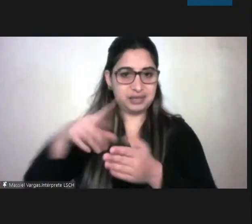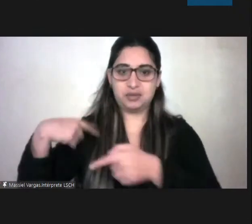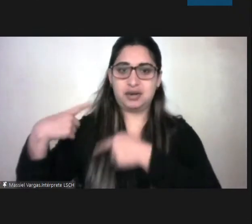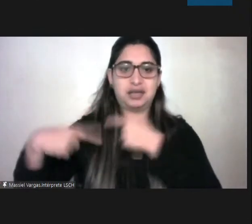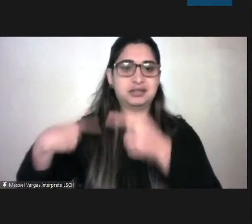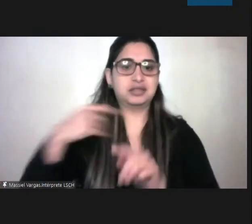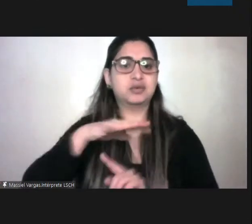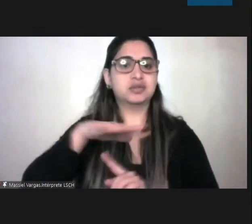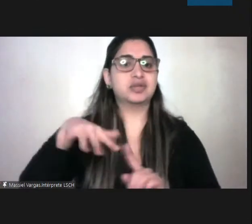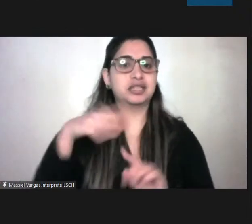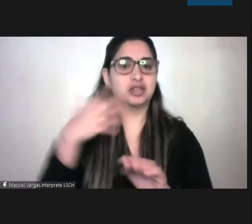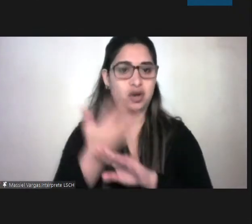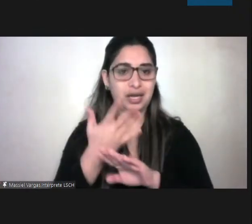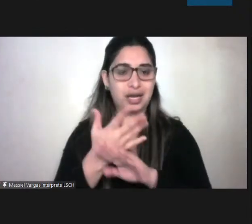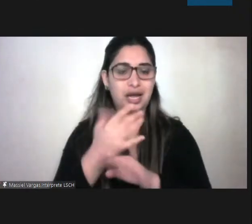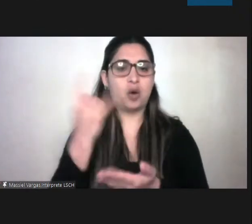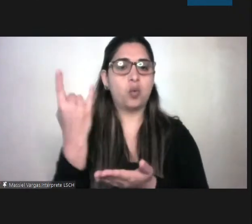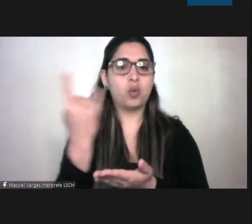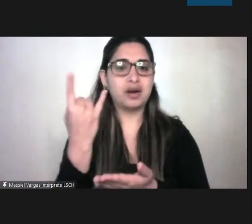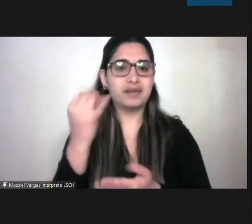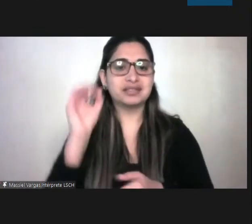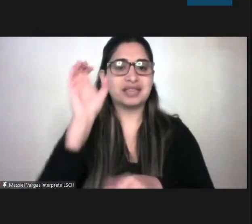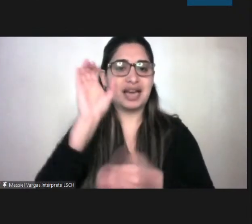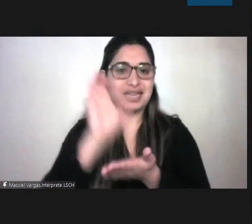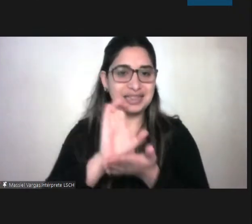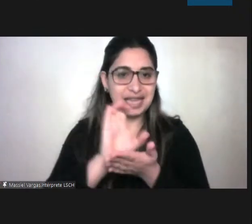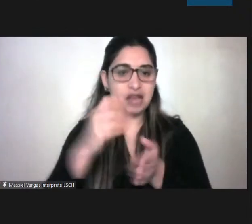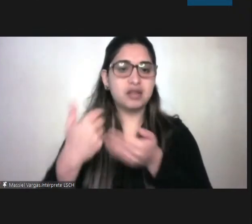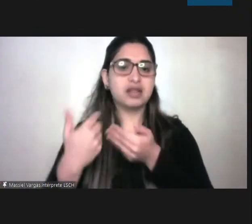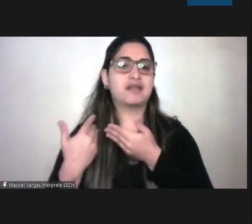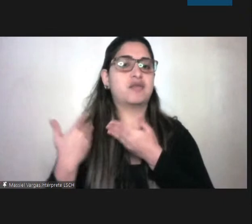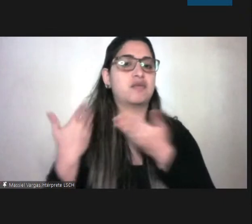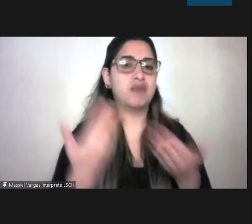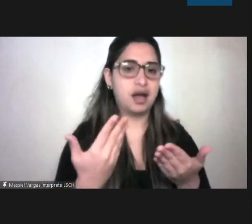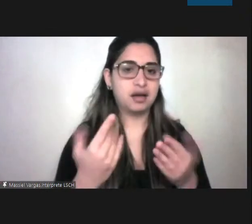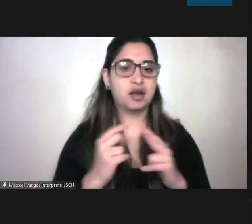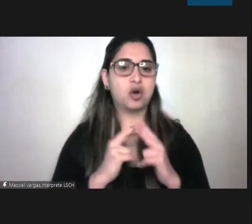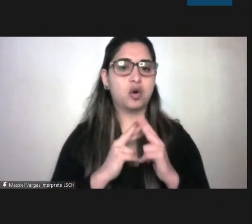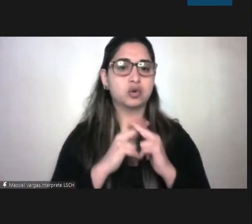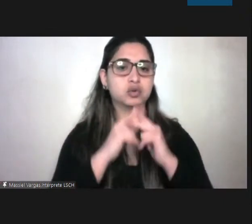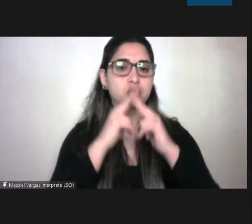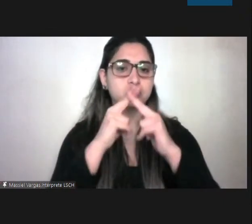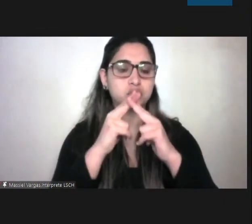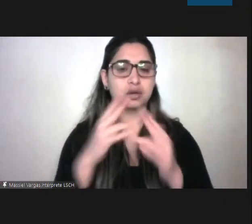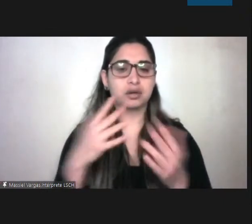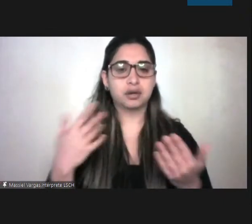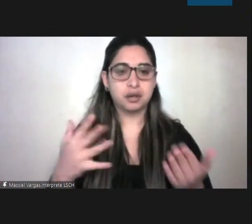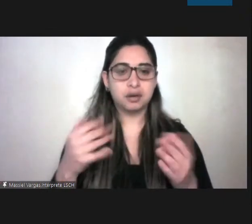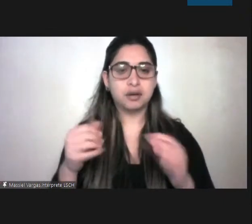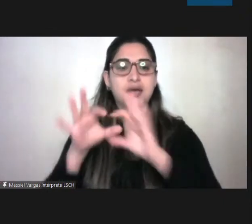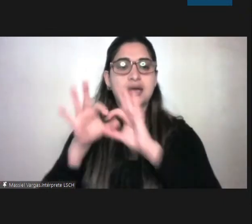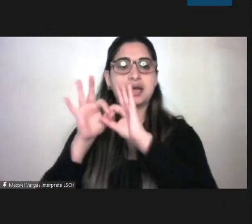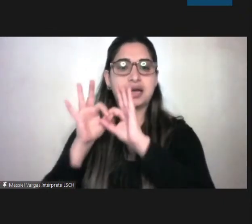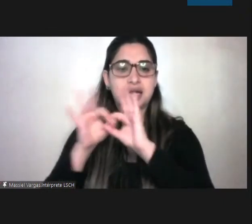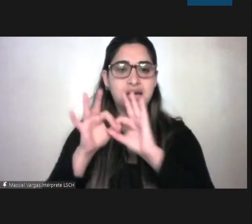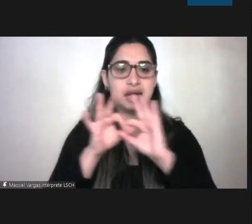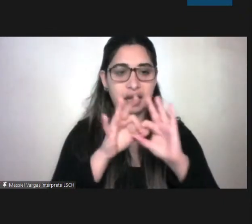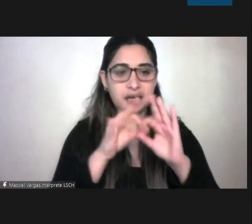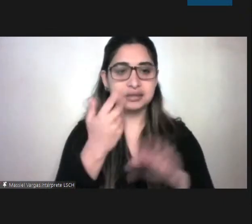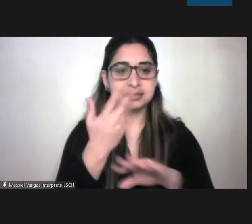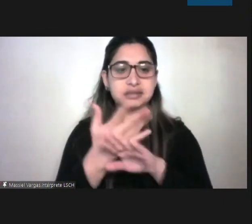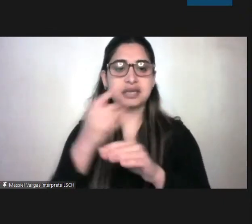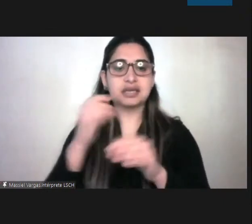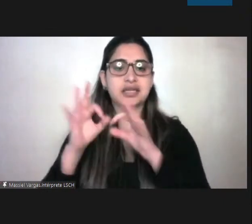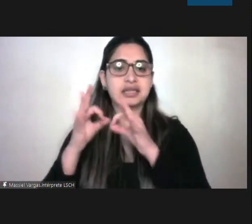debemos aportar en esa construcción gracias gracias a ti carol gracias a tu equipo las intérpretes de señas